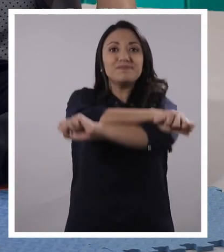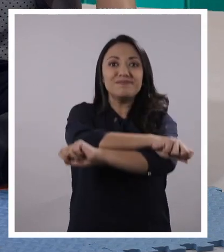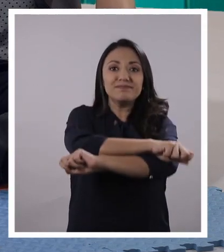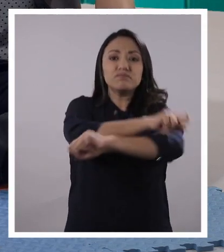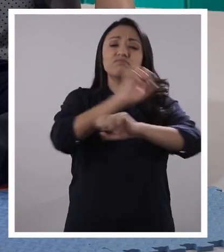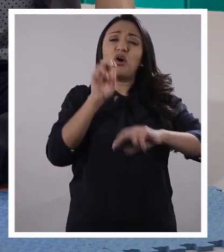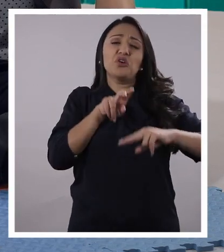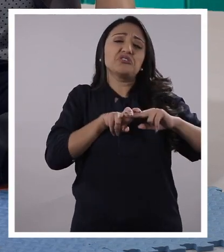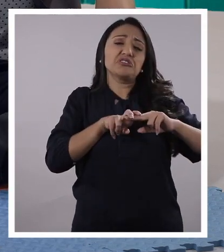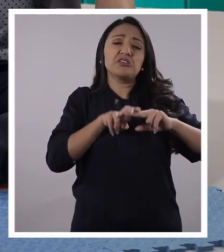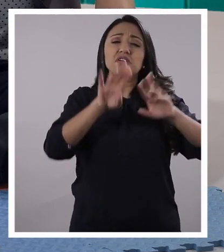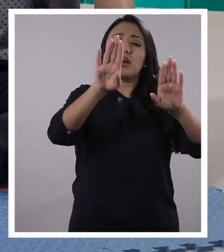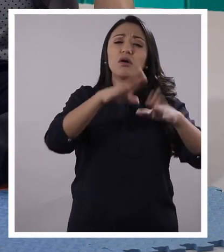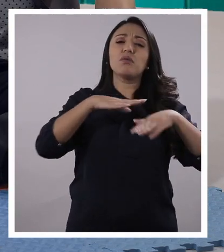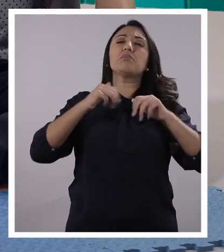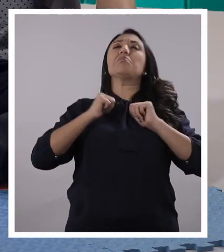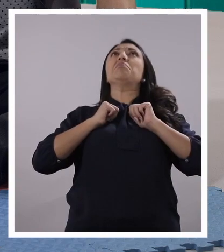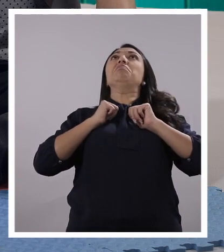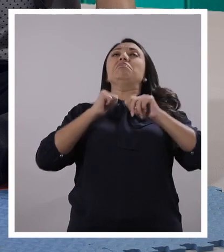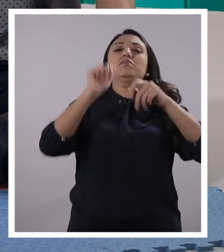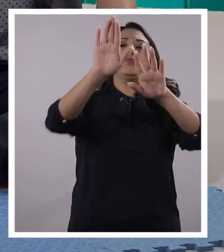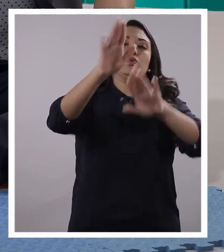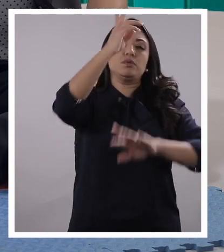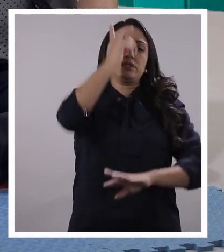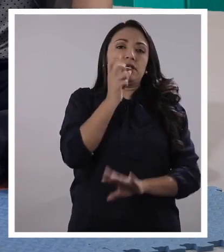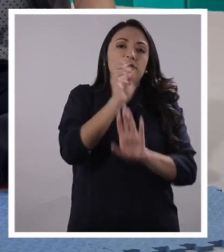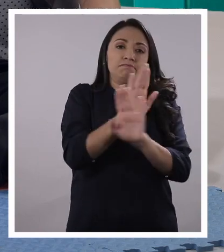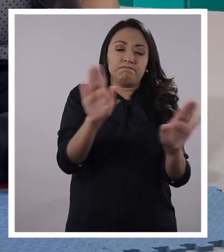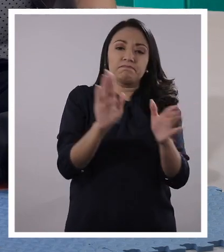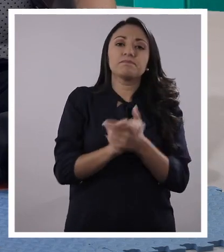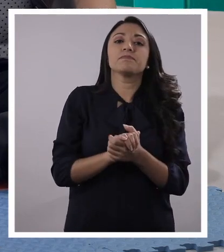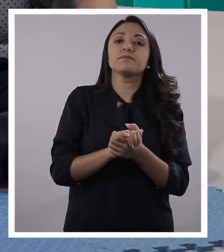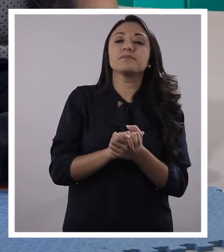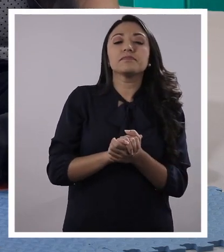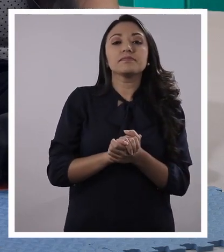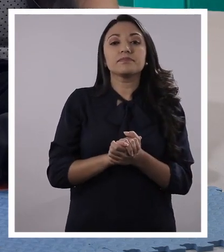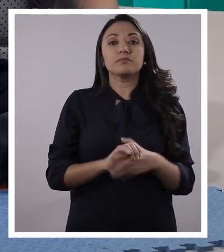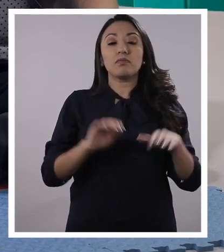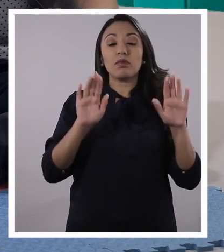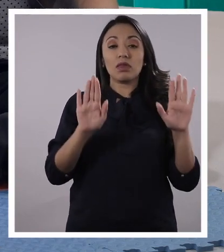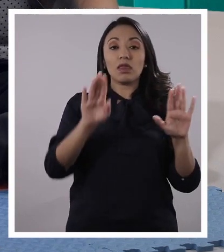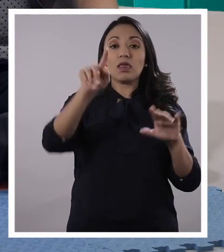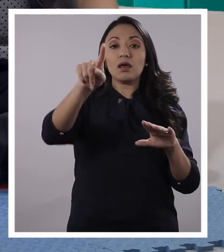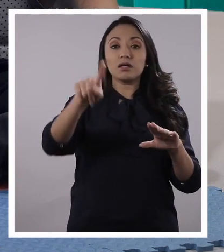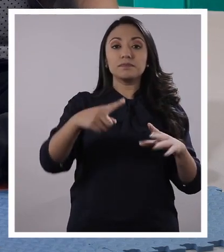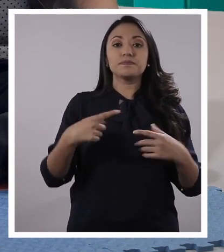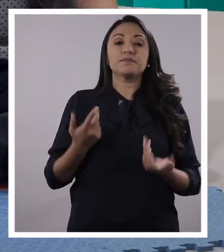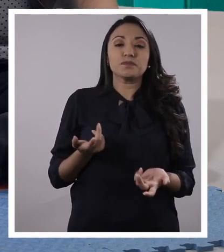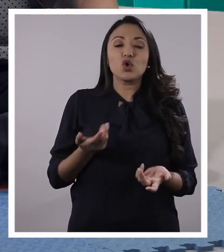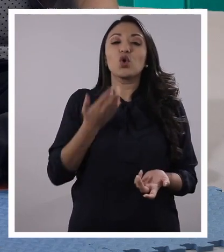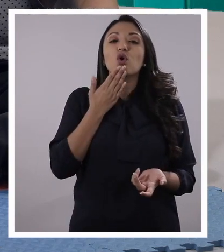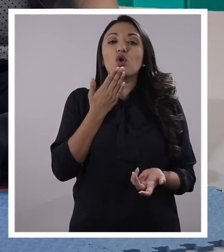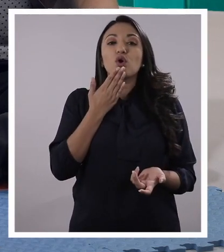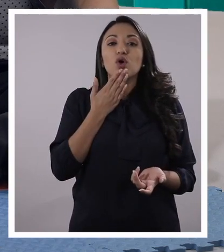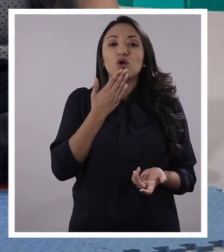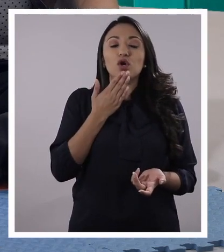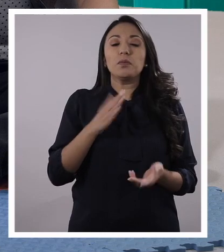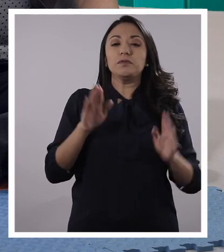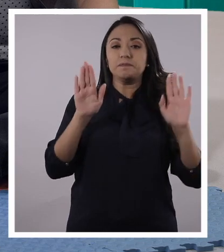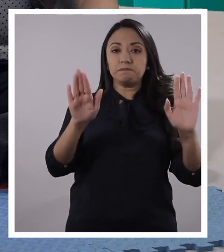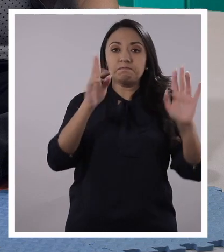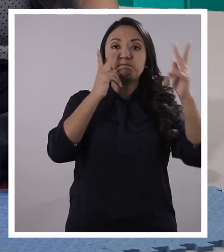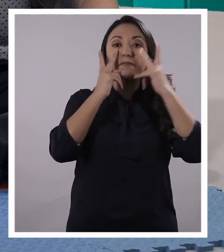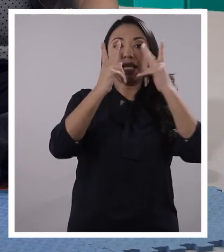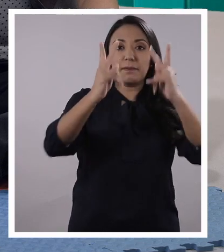o en una silla o recostarse también. ¿Ya? ¿Estamos listos? ¡Bien! Muy bien. Ustedes tienen que cerrar los ojos y escuchar solo mi voz.